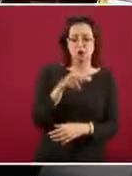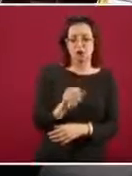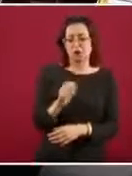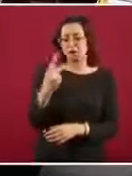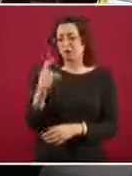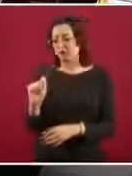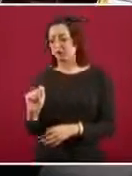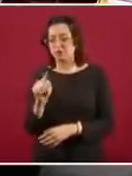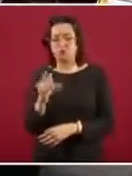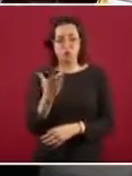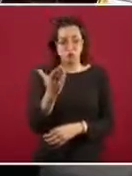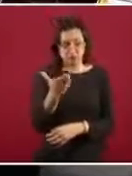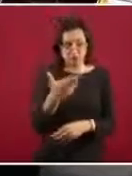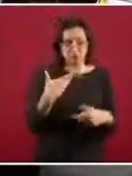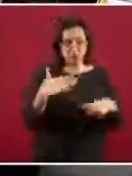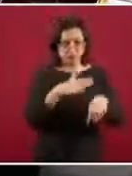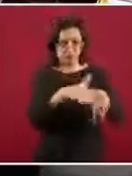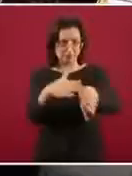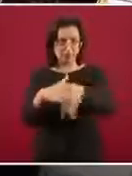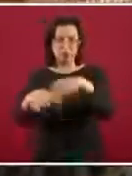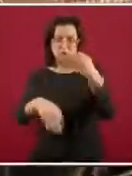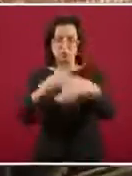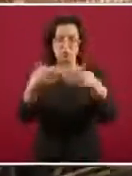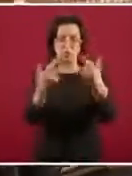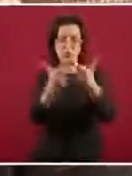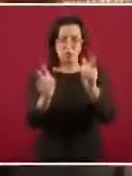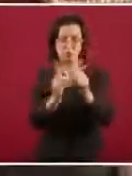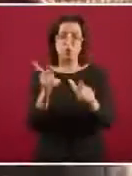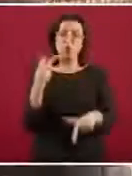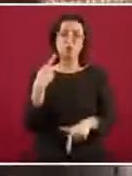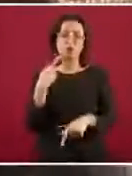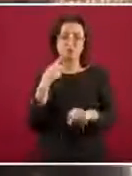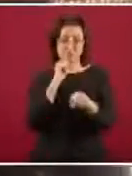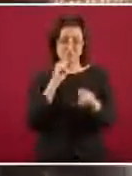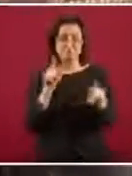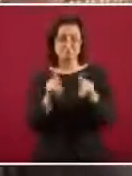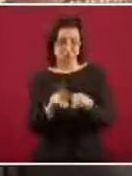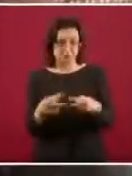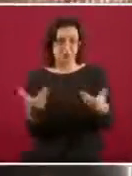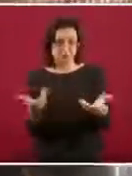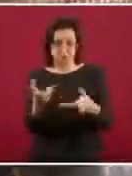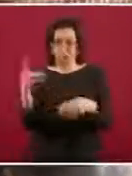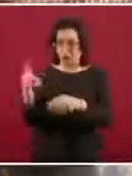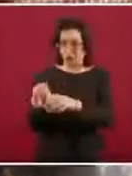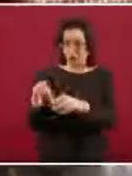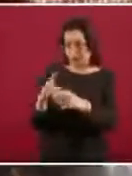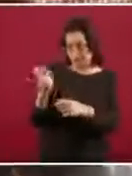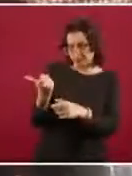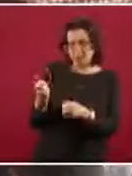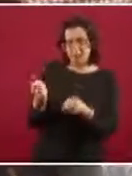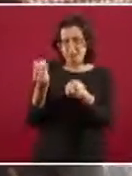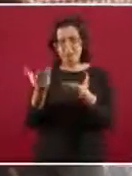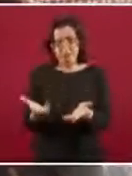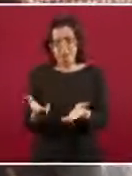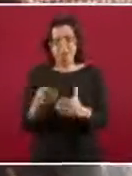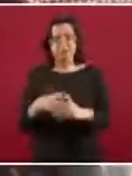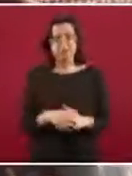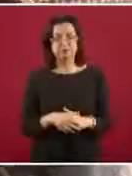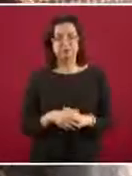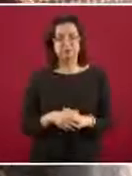¿Usted haría el llamado a todas las bancadas para que se sumen a esta acción solidaria, señor, incluyendo